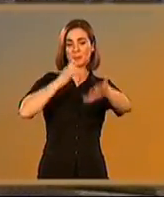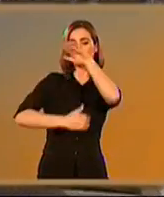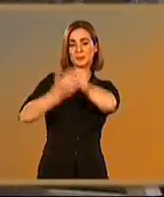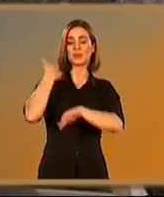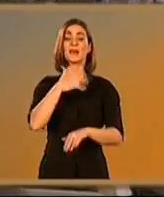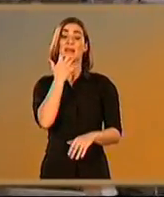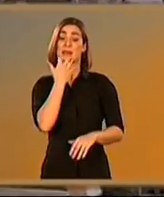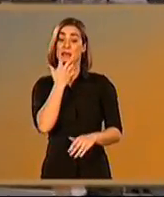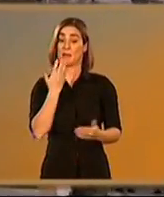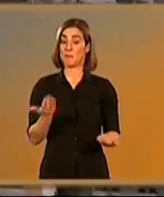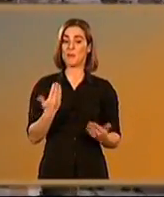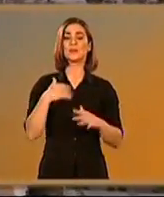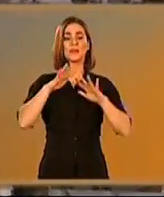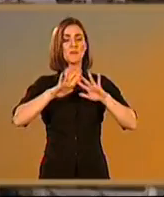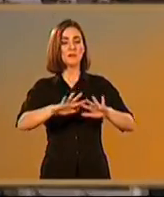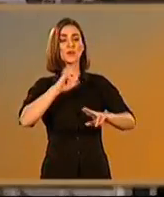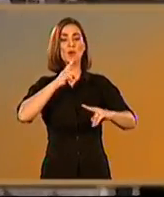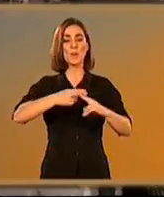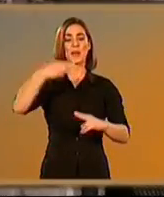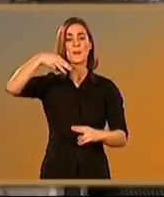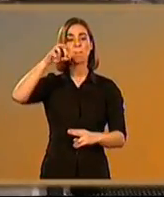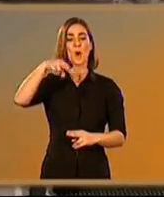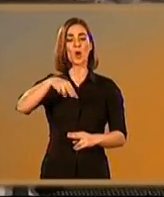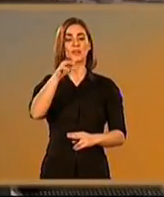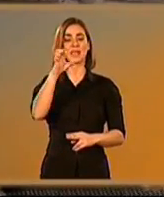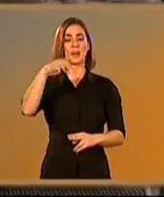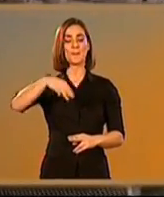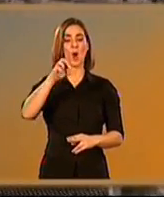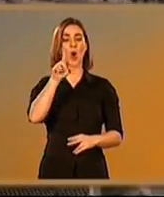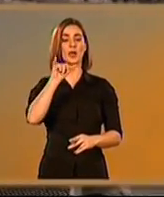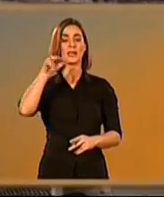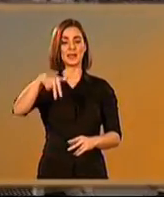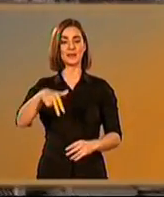primigenios, como testiguan los restos arqueológicos de Montemorín.